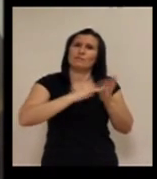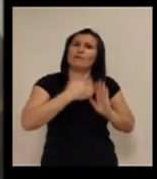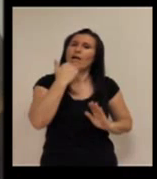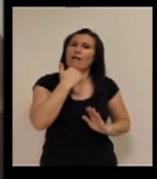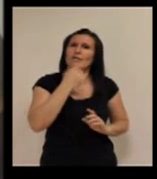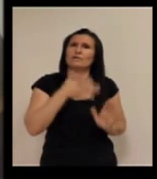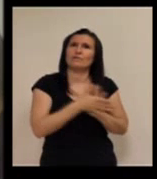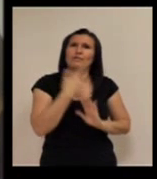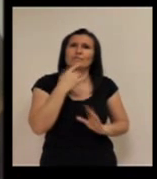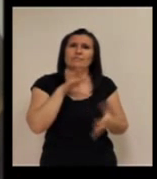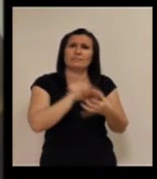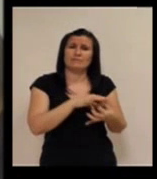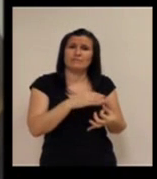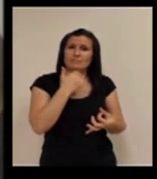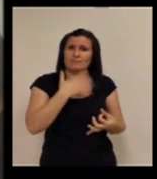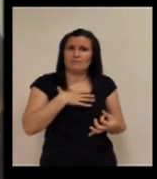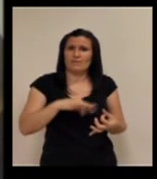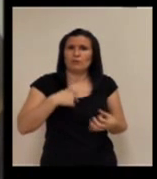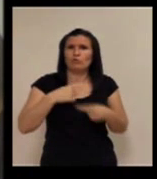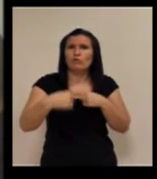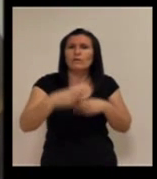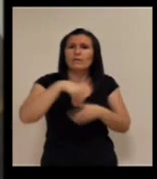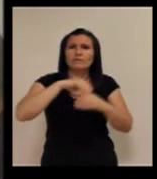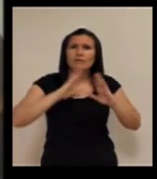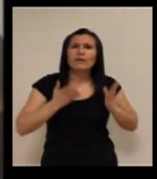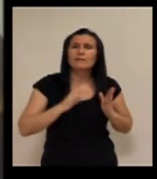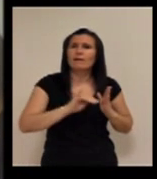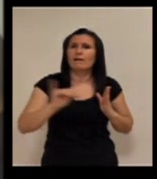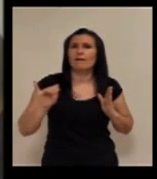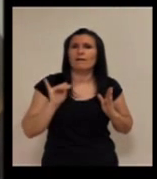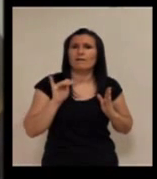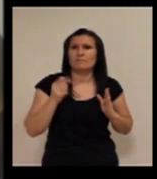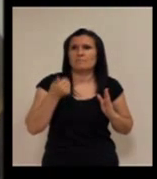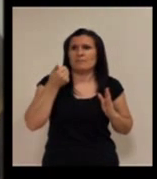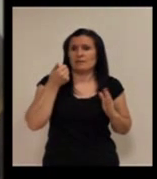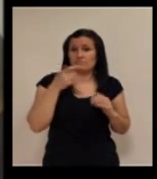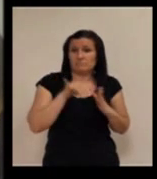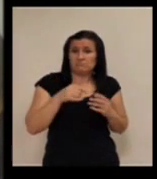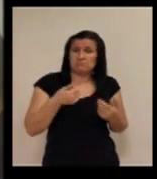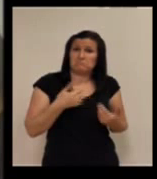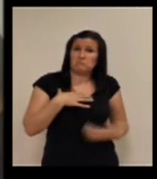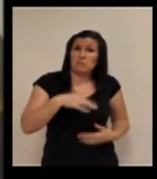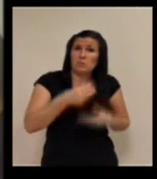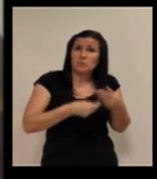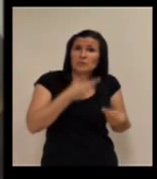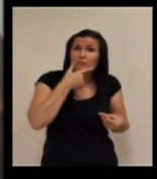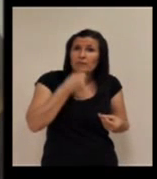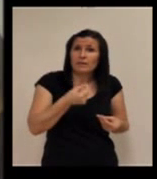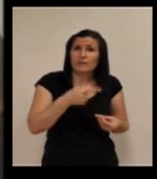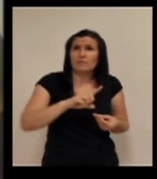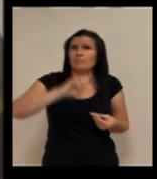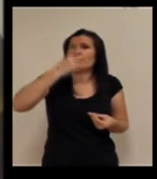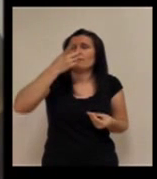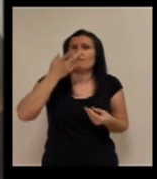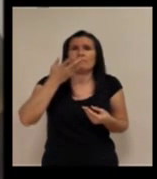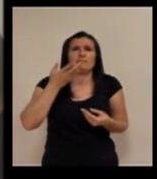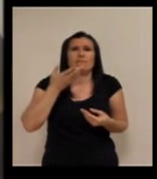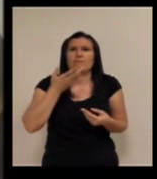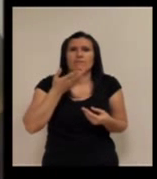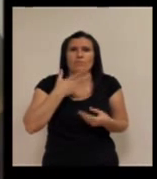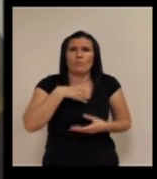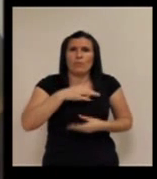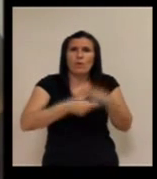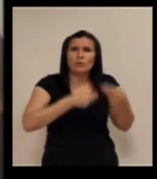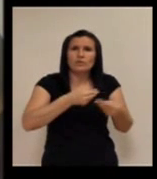nexo. Al final es lo que tienen todos los días en su casa, es lo que tienen más a mano, es el primer sitio al que van a